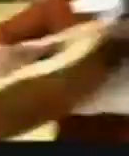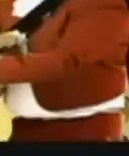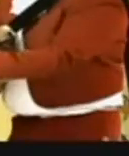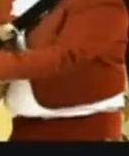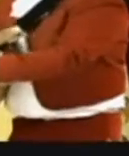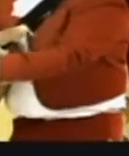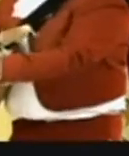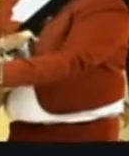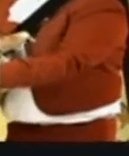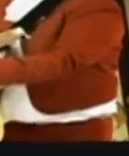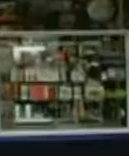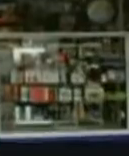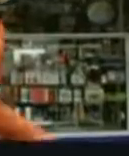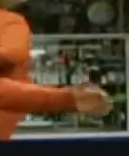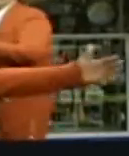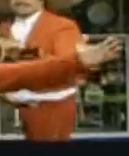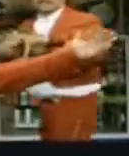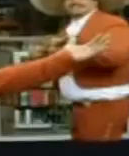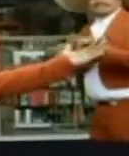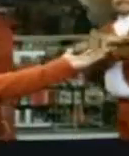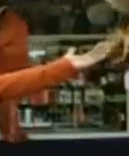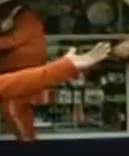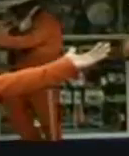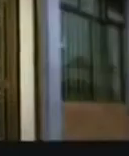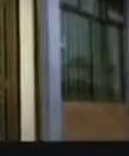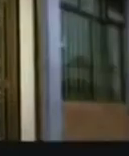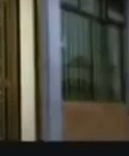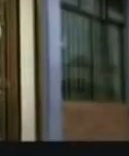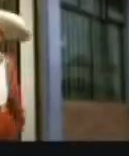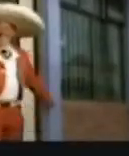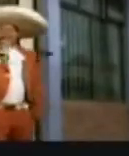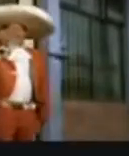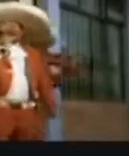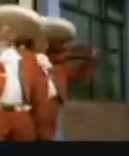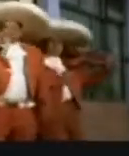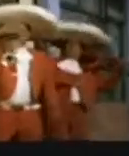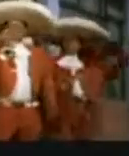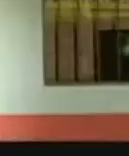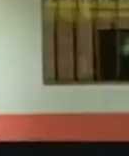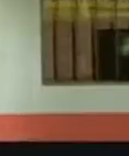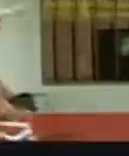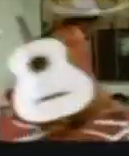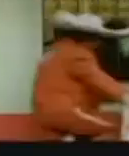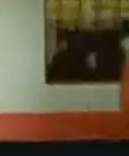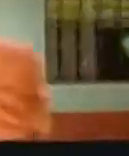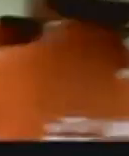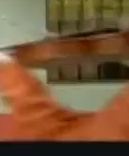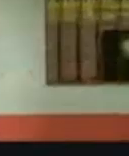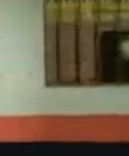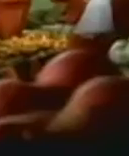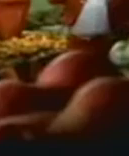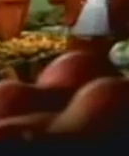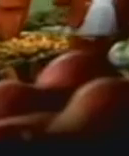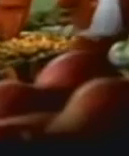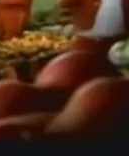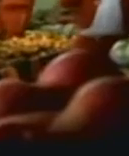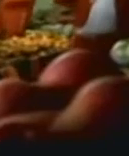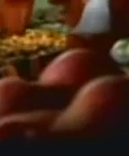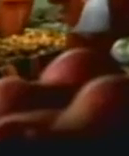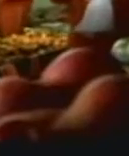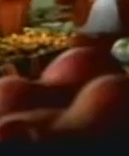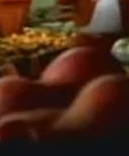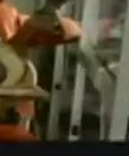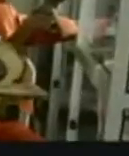en Dimonex. Hay Dimonex, Dimonex, Dimonex, en la